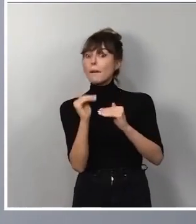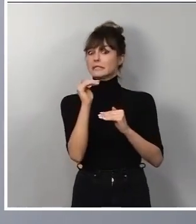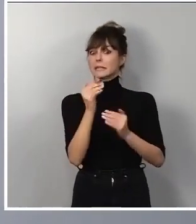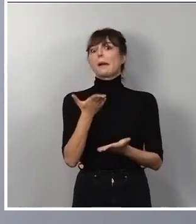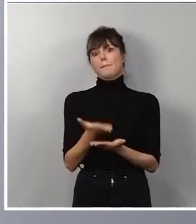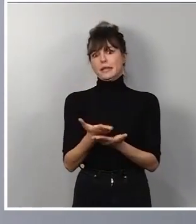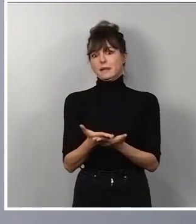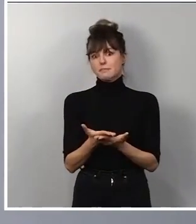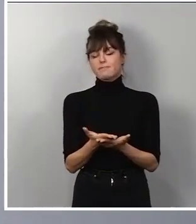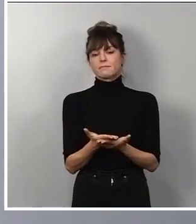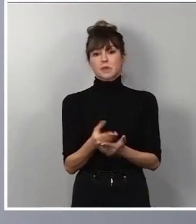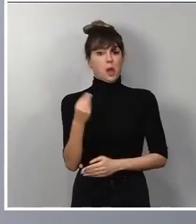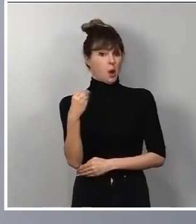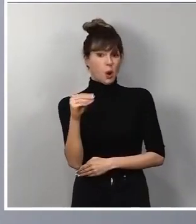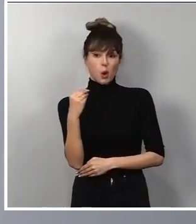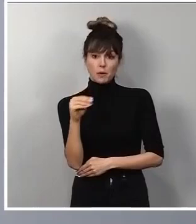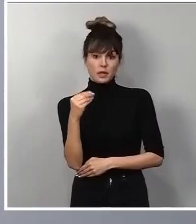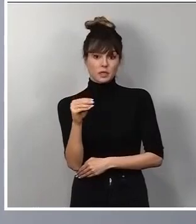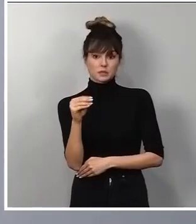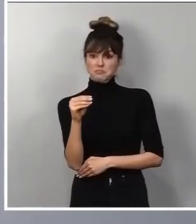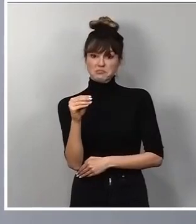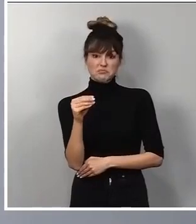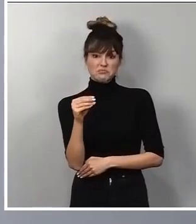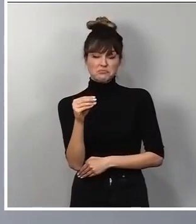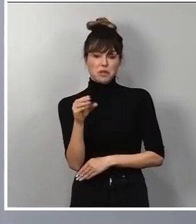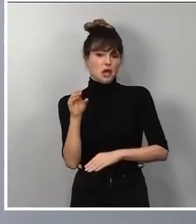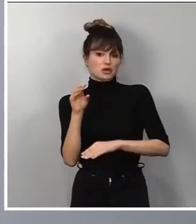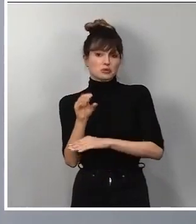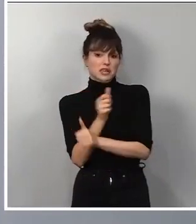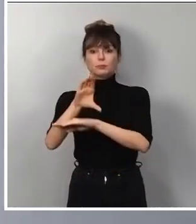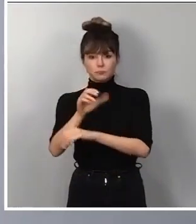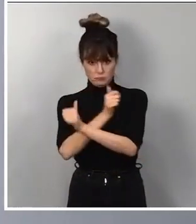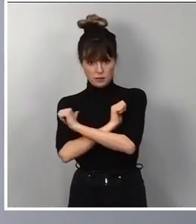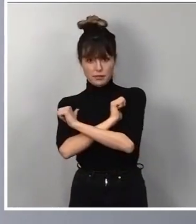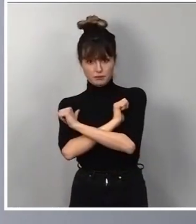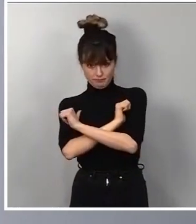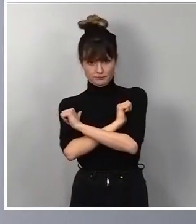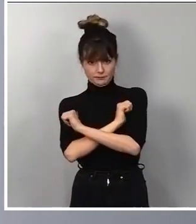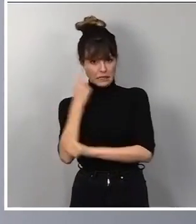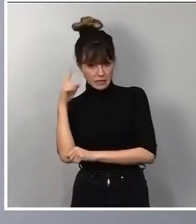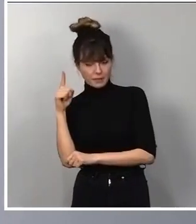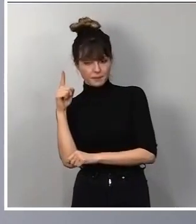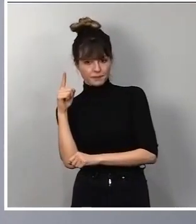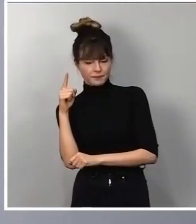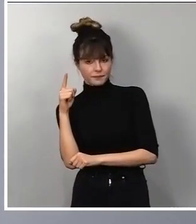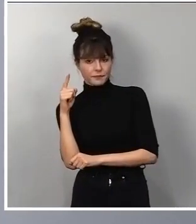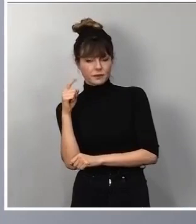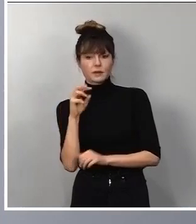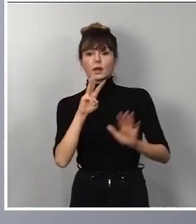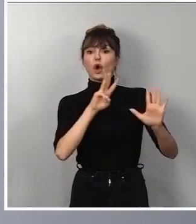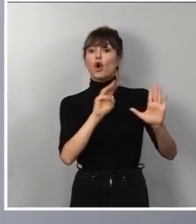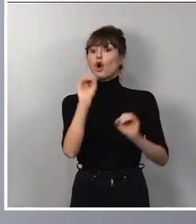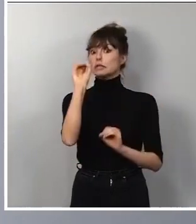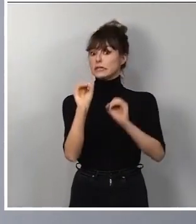Es decir, tenemos a pocos jóvenes que estén acogidos al subsidio por desempleo. Saben ustedes que está fijado en el 80